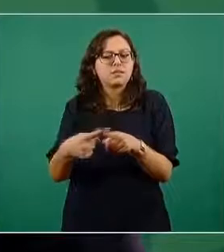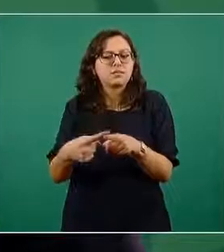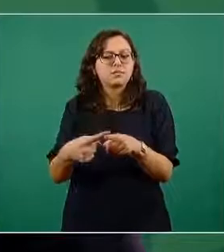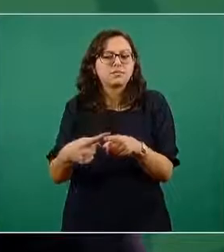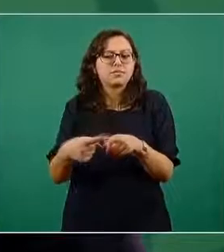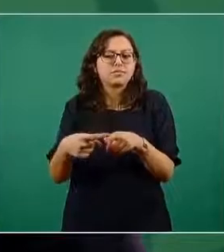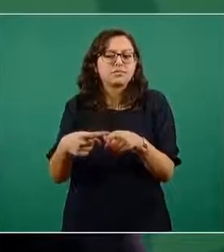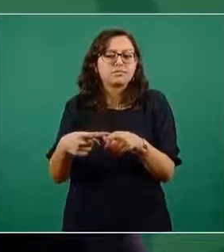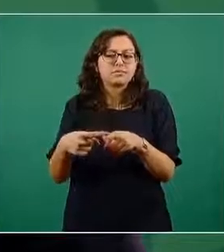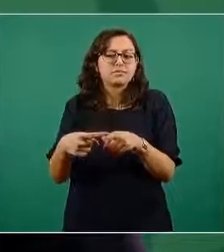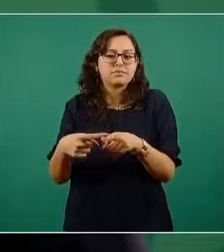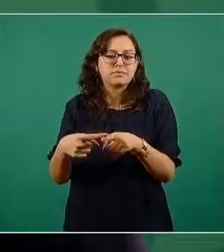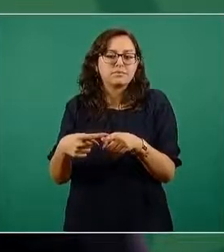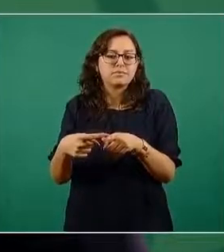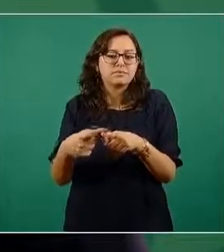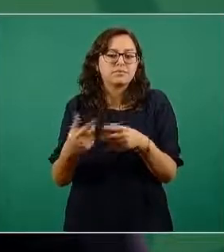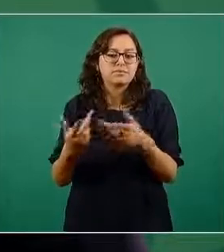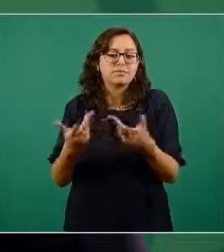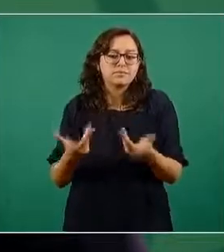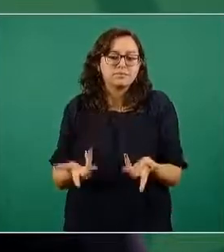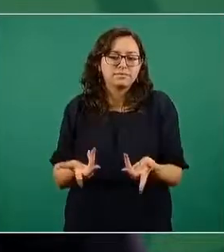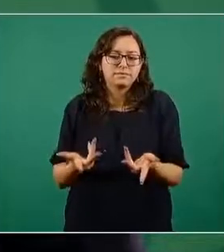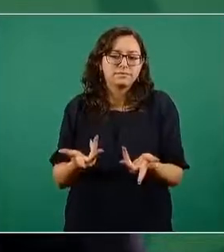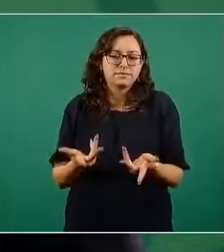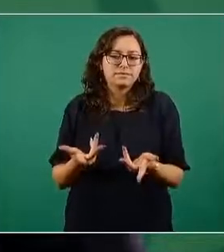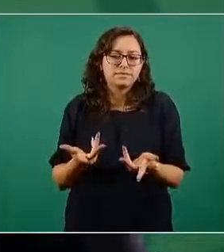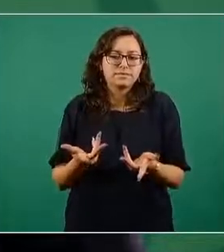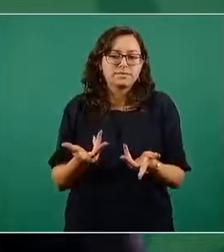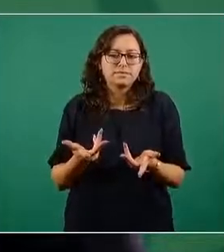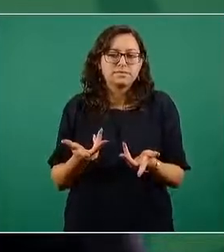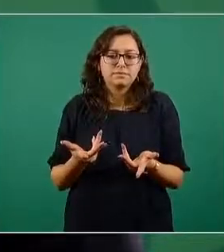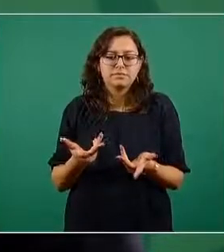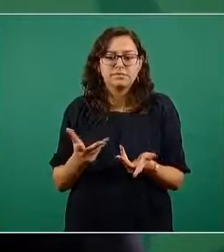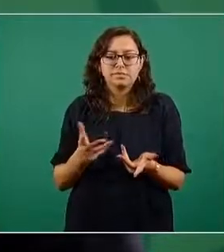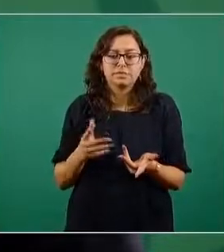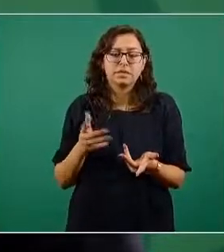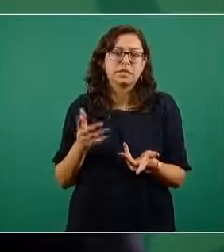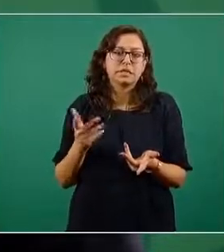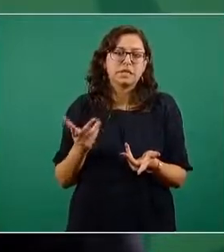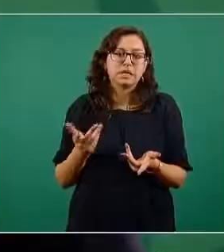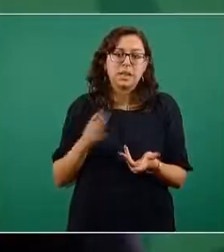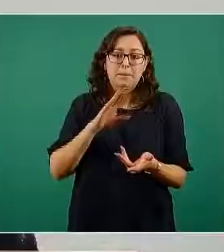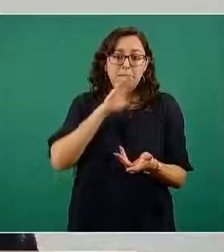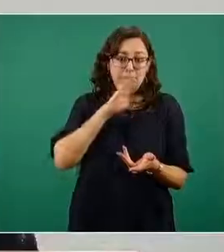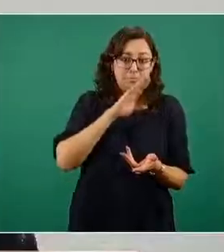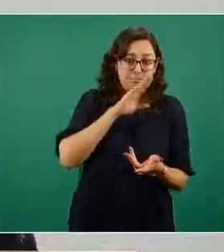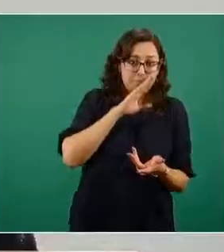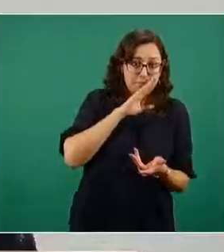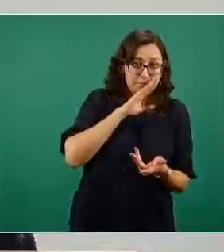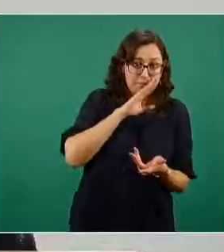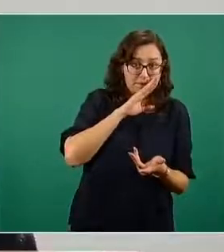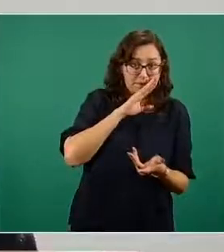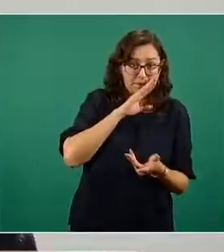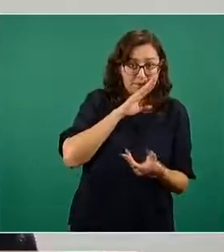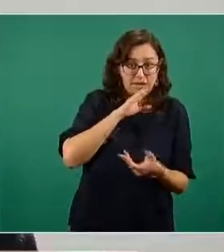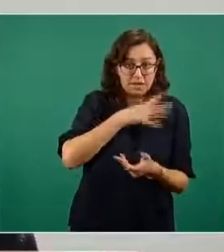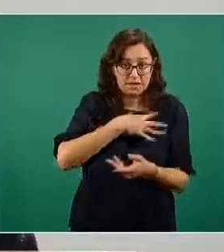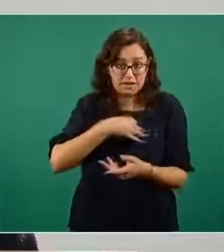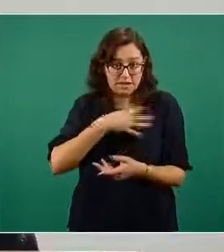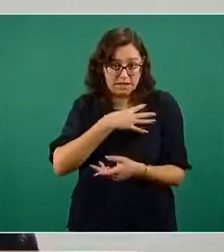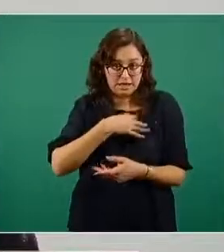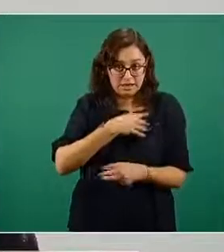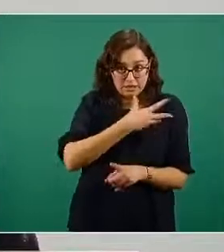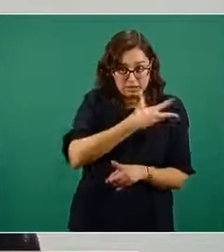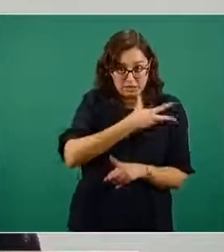contagio ocurre en el ambiente no es una transmisión que se da de la madre al recién nacido entonces eso es